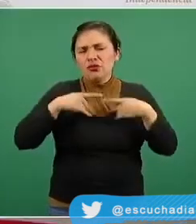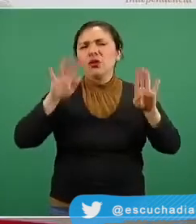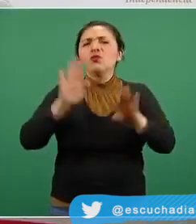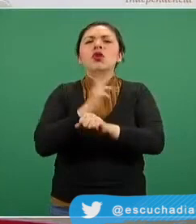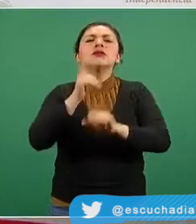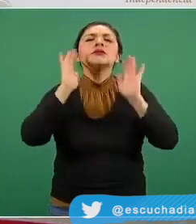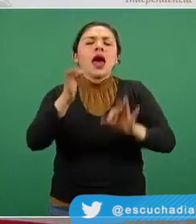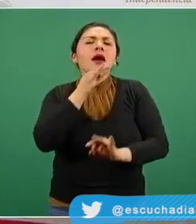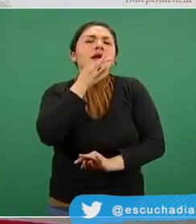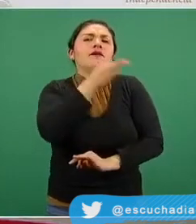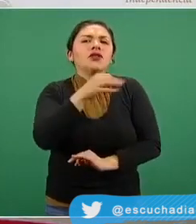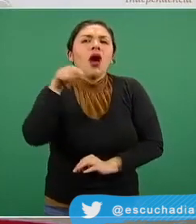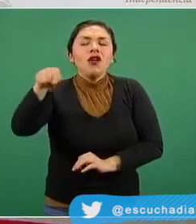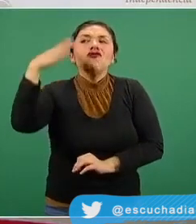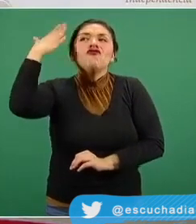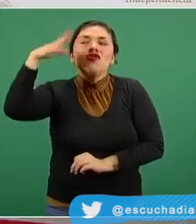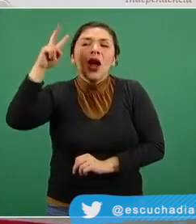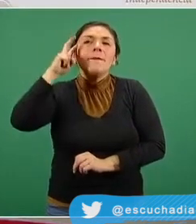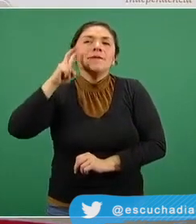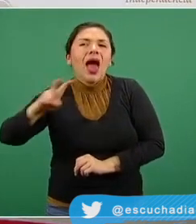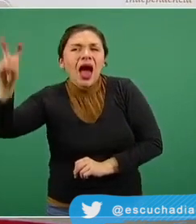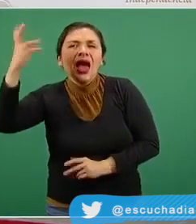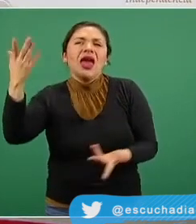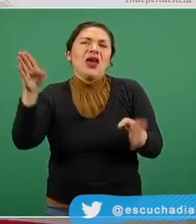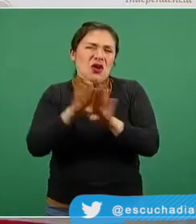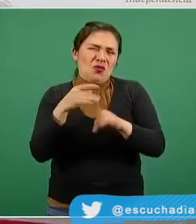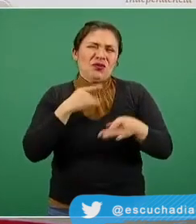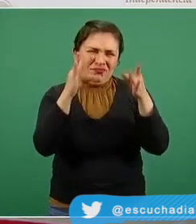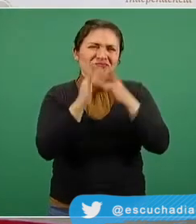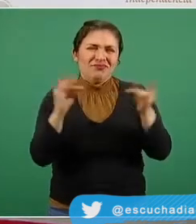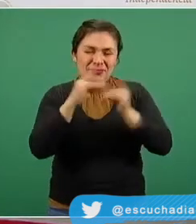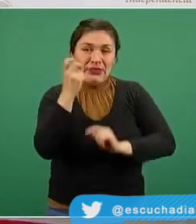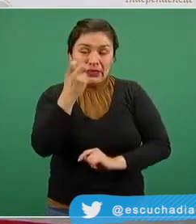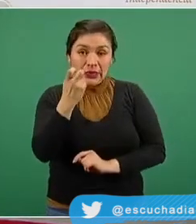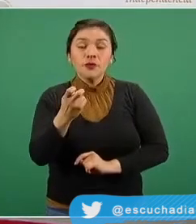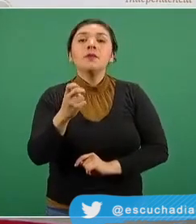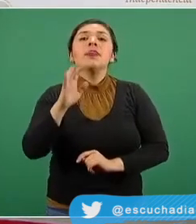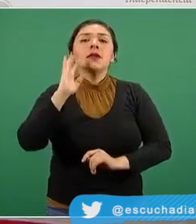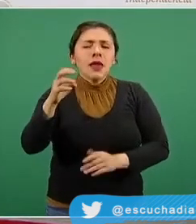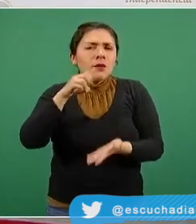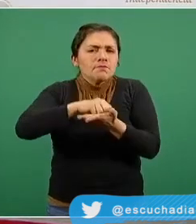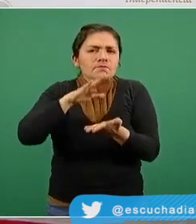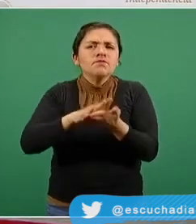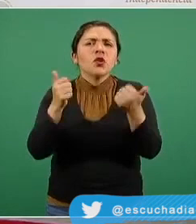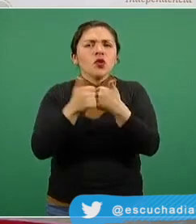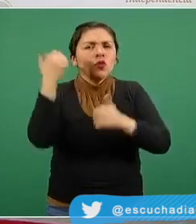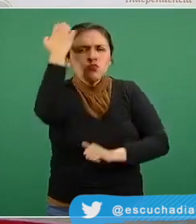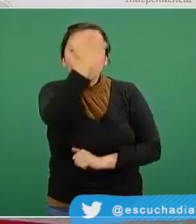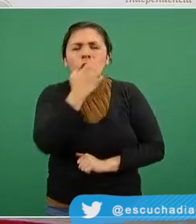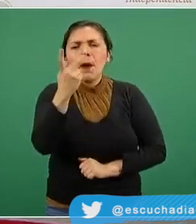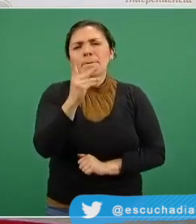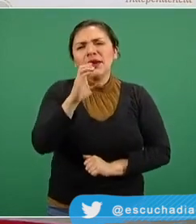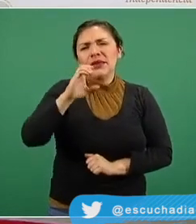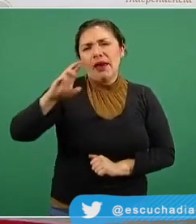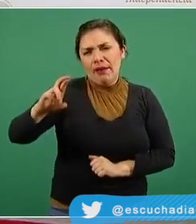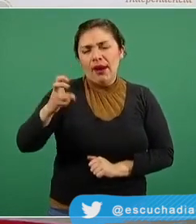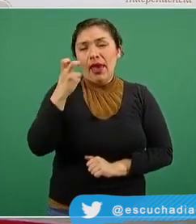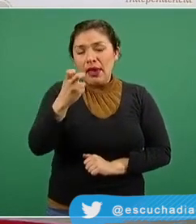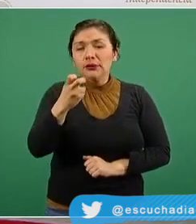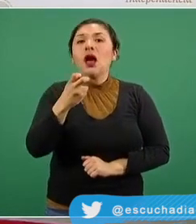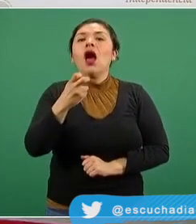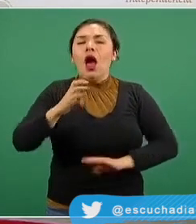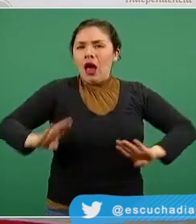notificado estos antecedentes de riesgo de los que comentamos. Esto se había realizado a través de pruebas PCR que en su momento